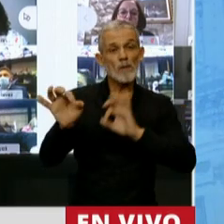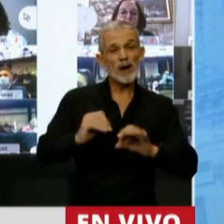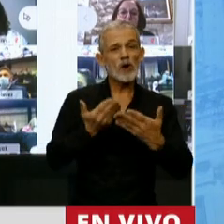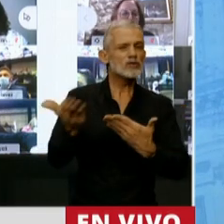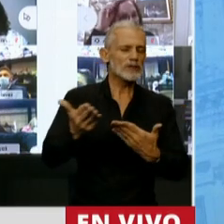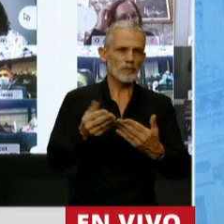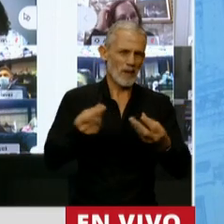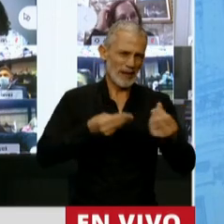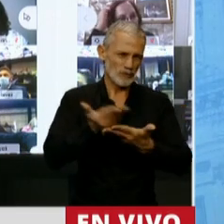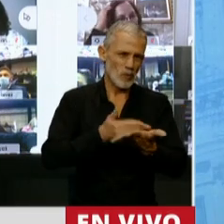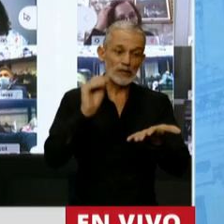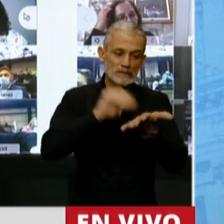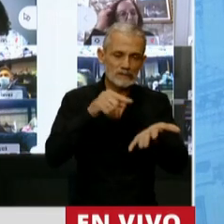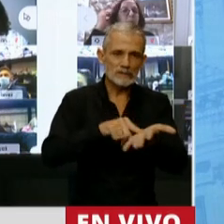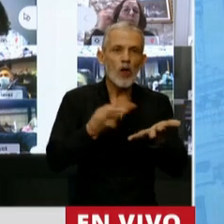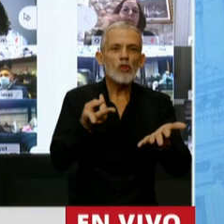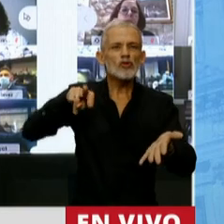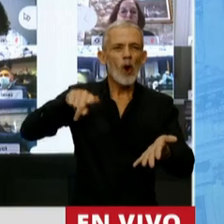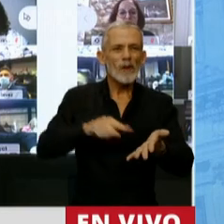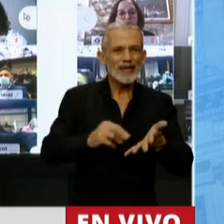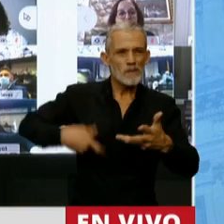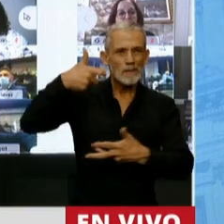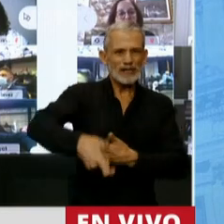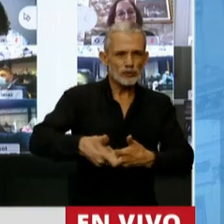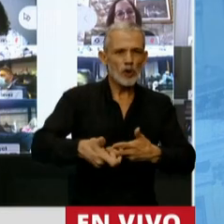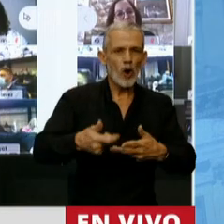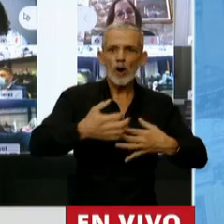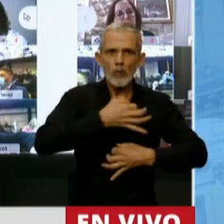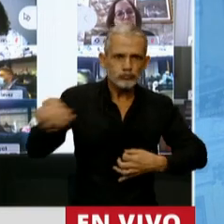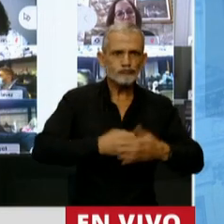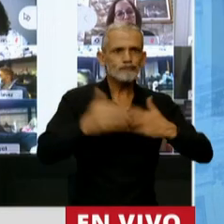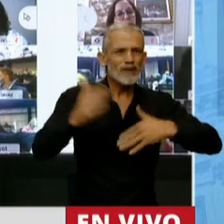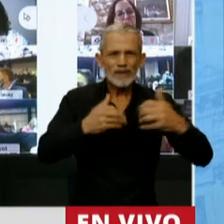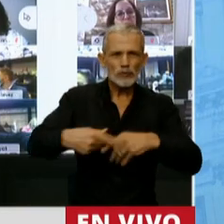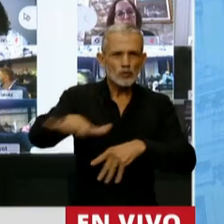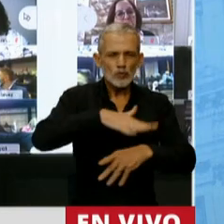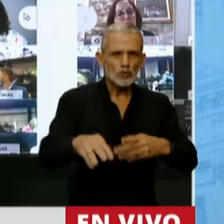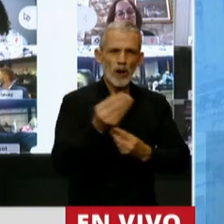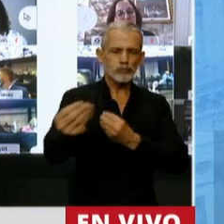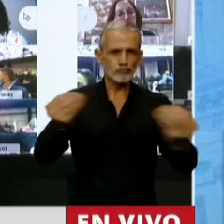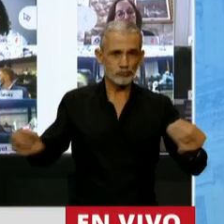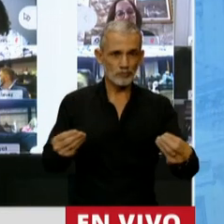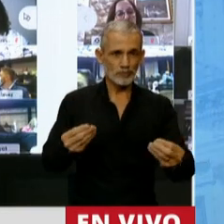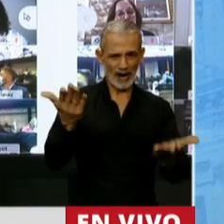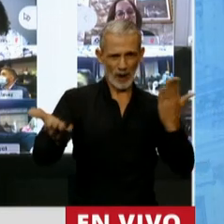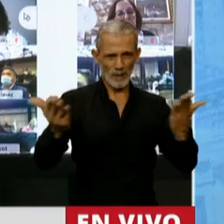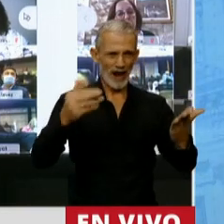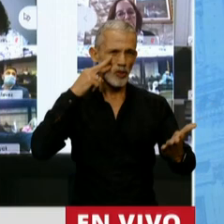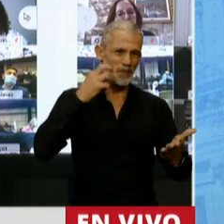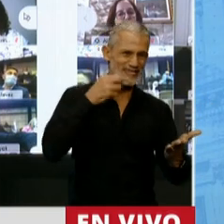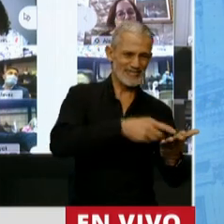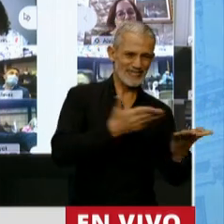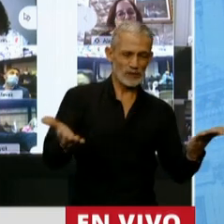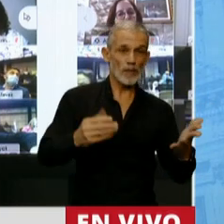el presupuesto plantea duplicar la inversión real en infraestructura productiva y social respecto a 2019 a